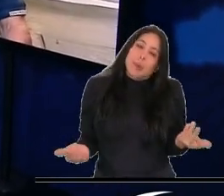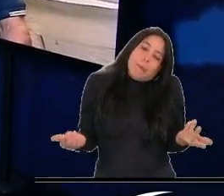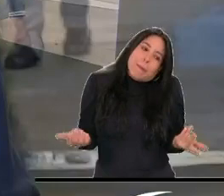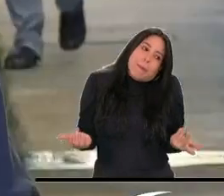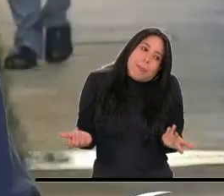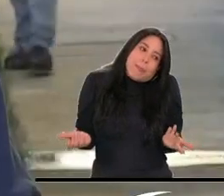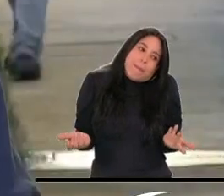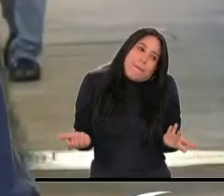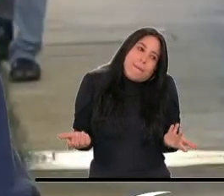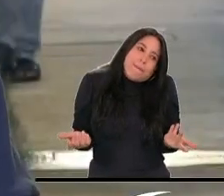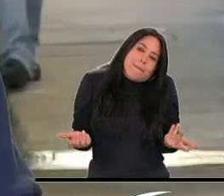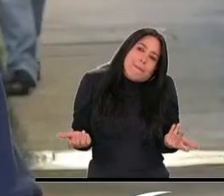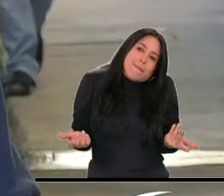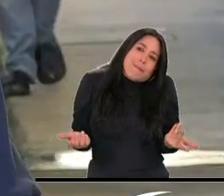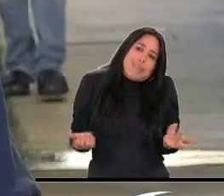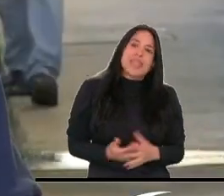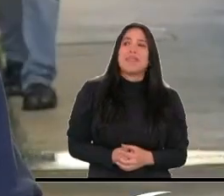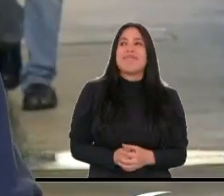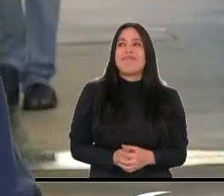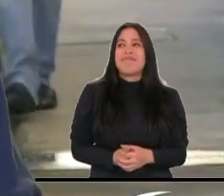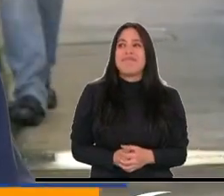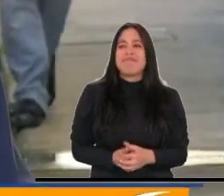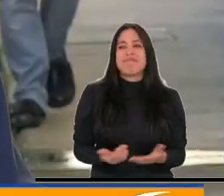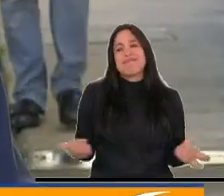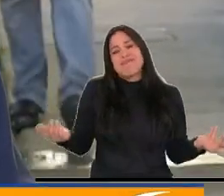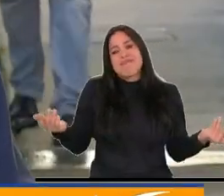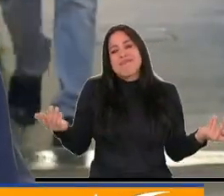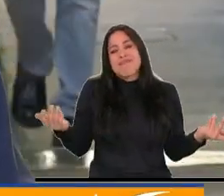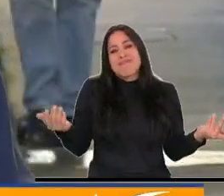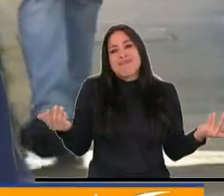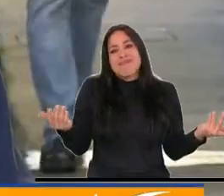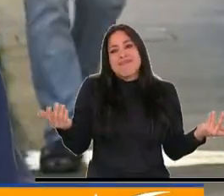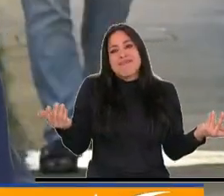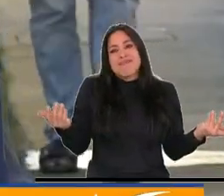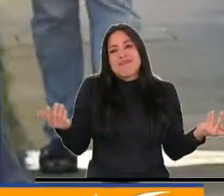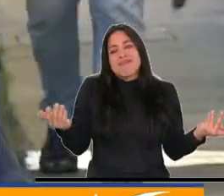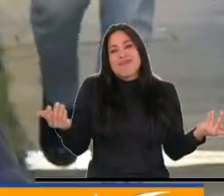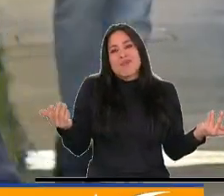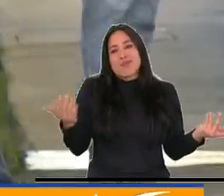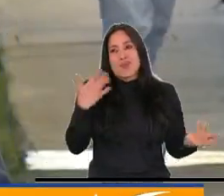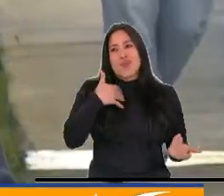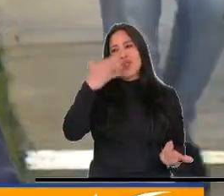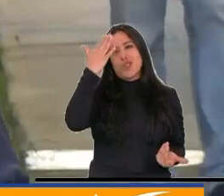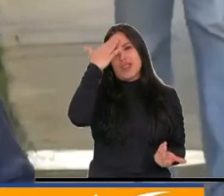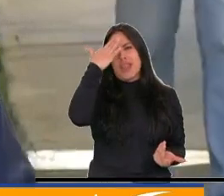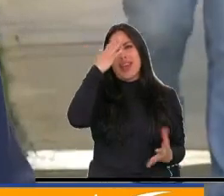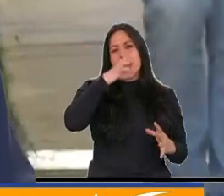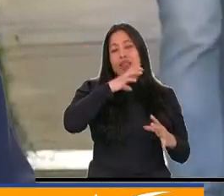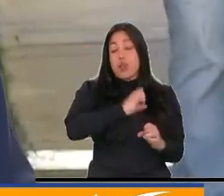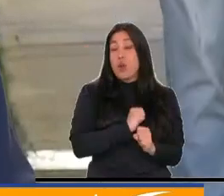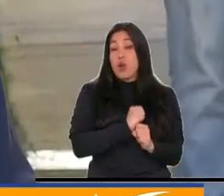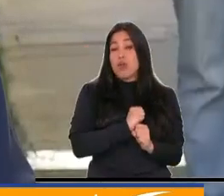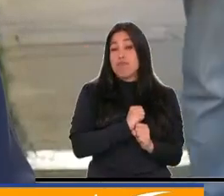Pues, lógicamente, sé que es un dolor